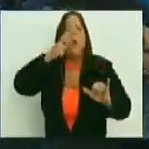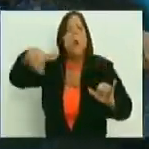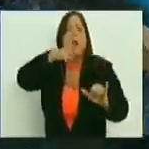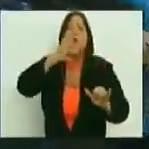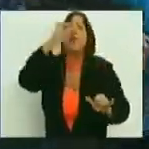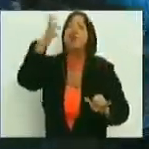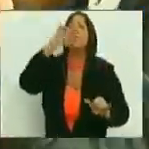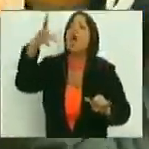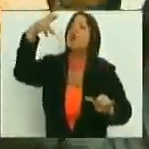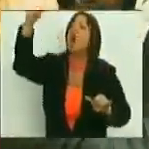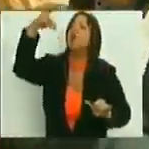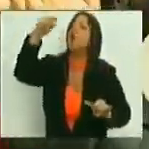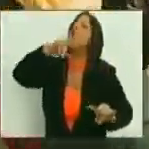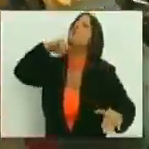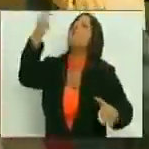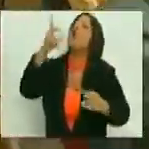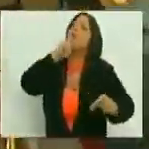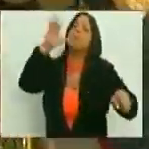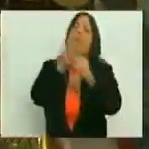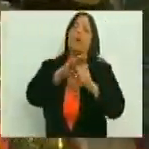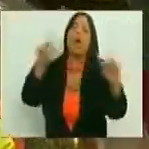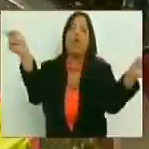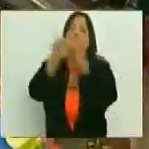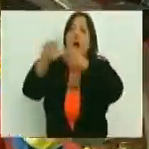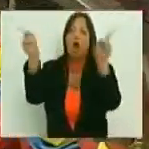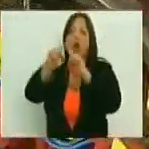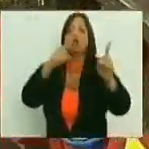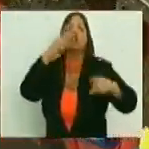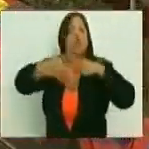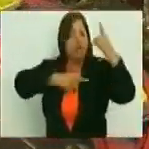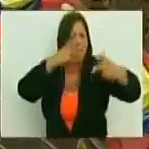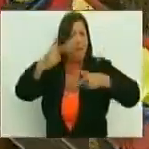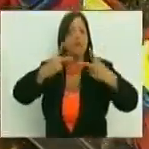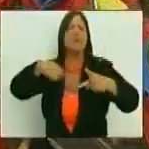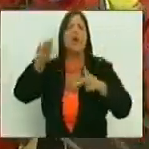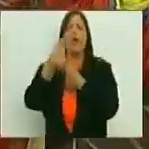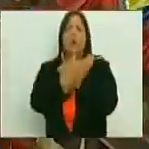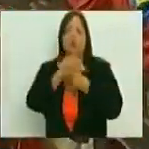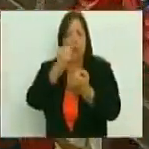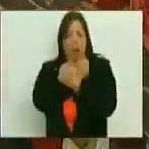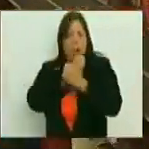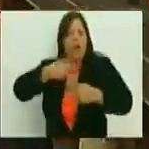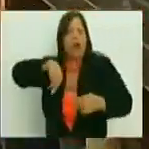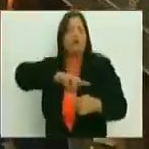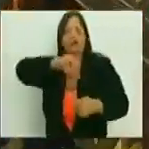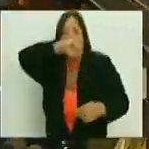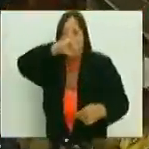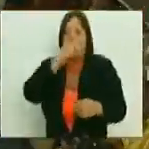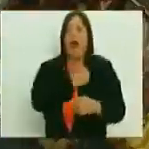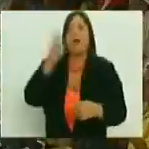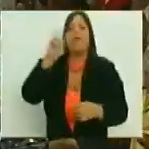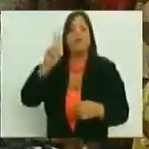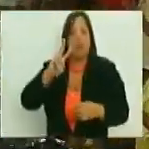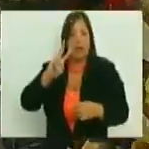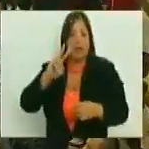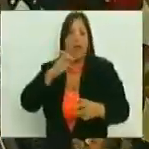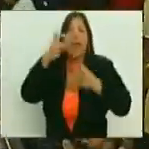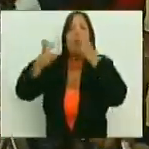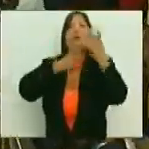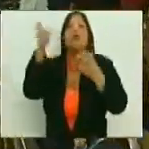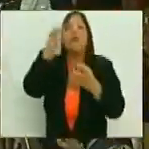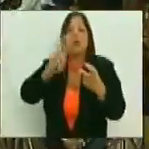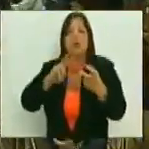grita a los imperios no me callo, y desde acá defenderemos la cultura del amor a lo nuestro. Escuchar a